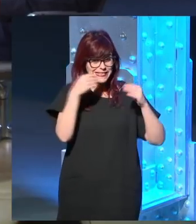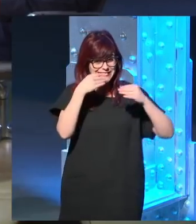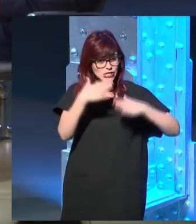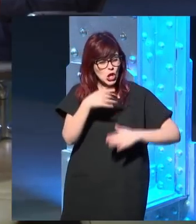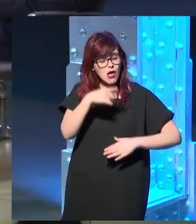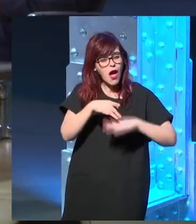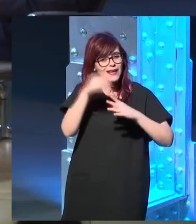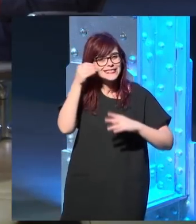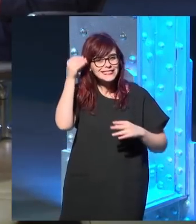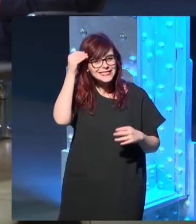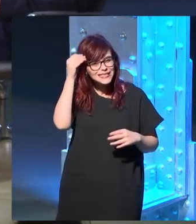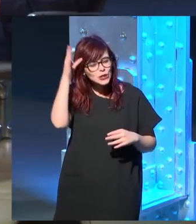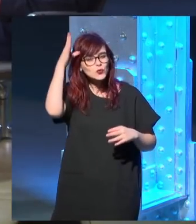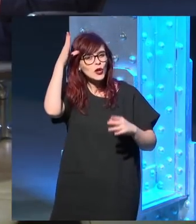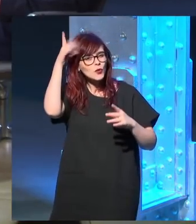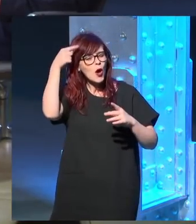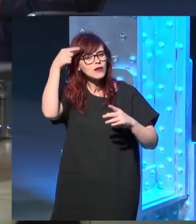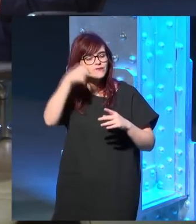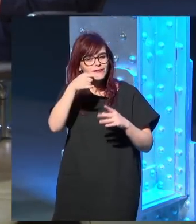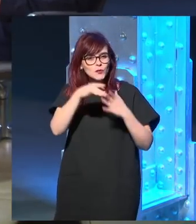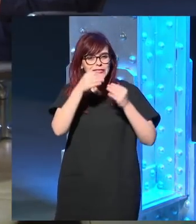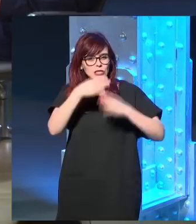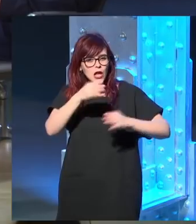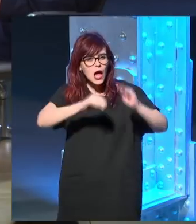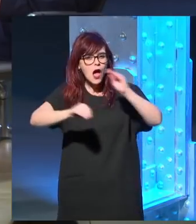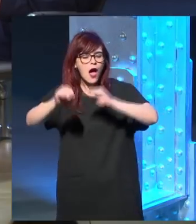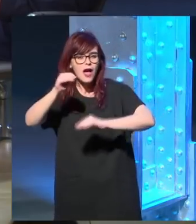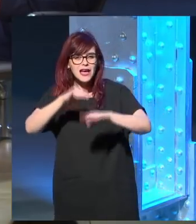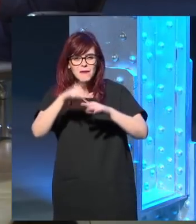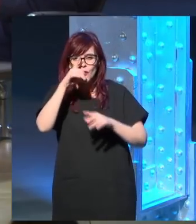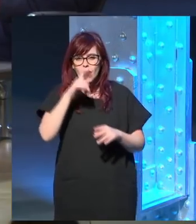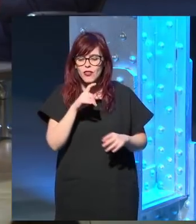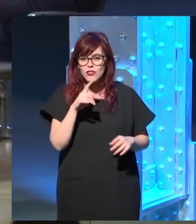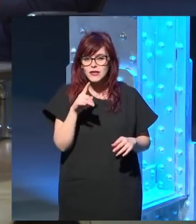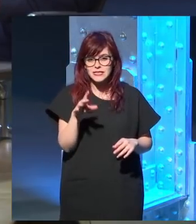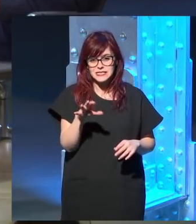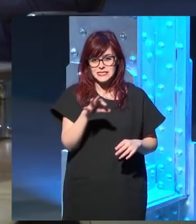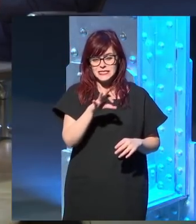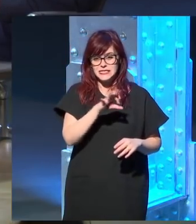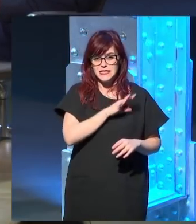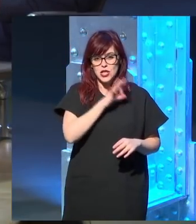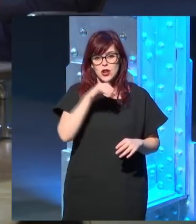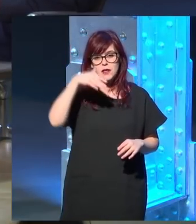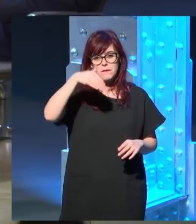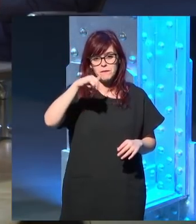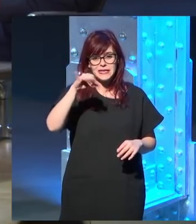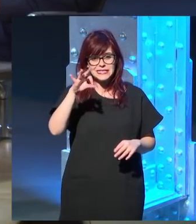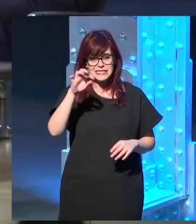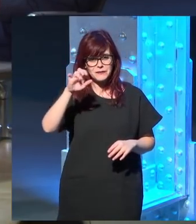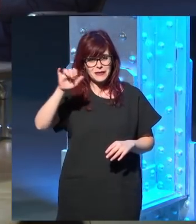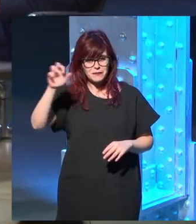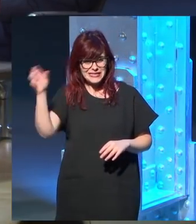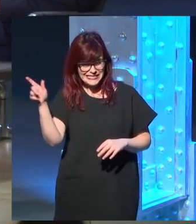esa historieta ese cómic ¿de acuerdo? por ejemplo siempre del señor Mixipitilix que era un